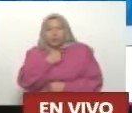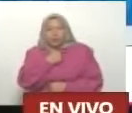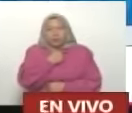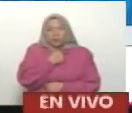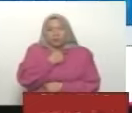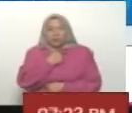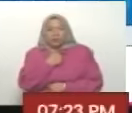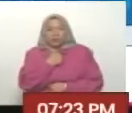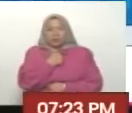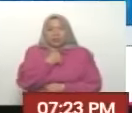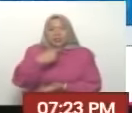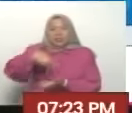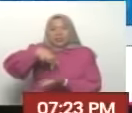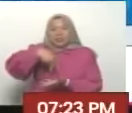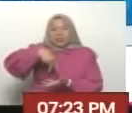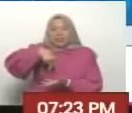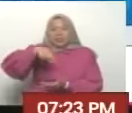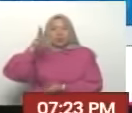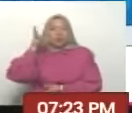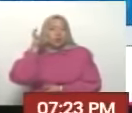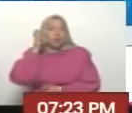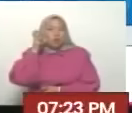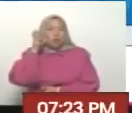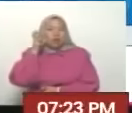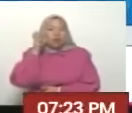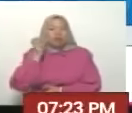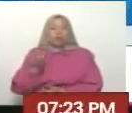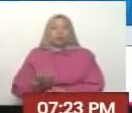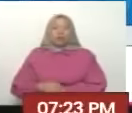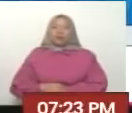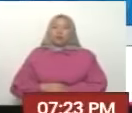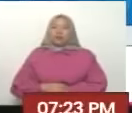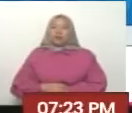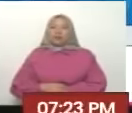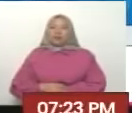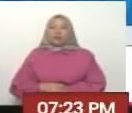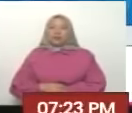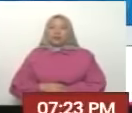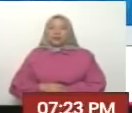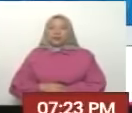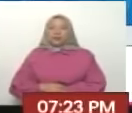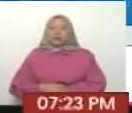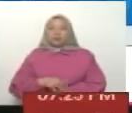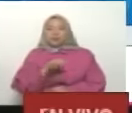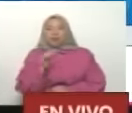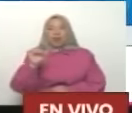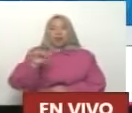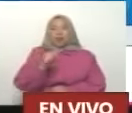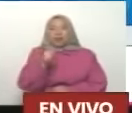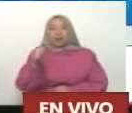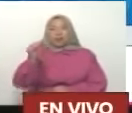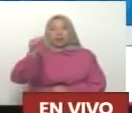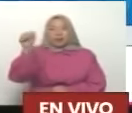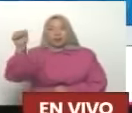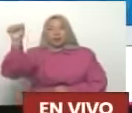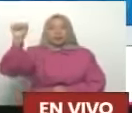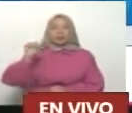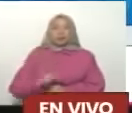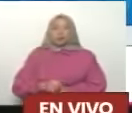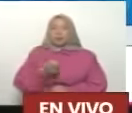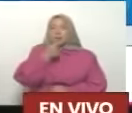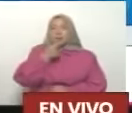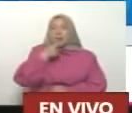creo que dice más o menos así déjame ver como es que dice Ay, ay, ay, qué